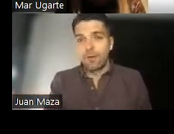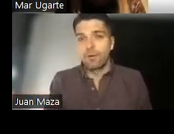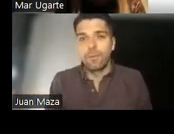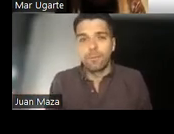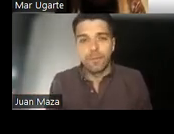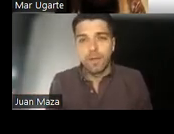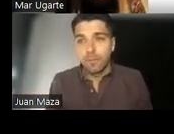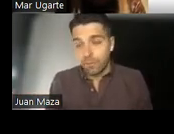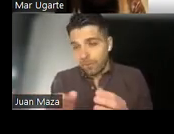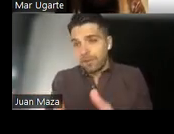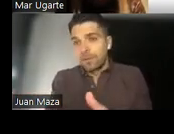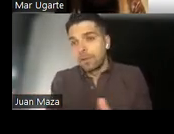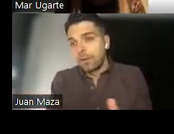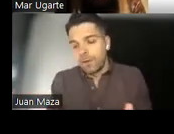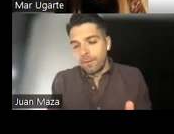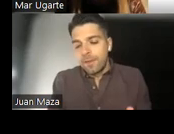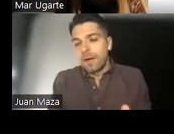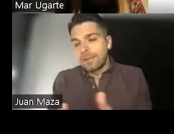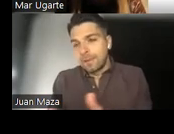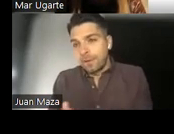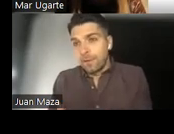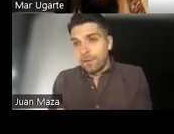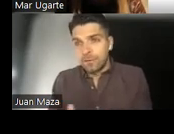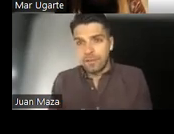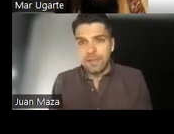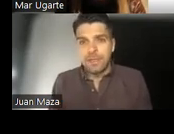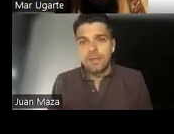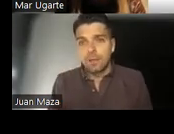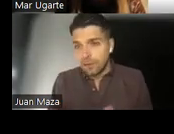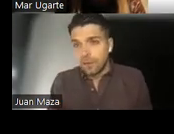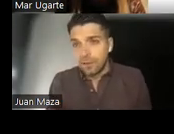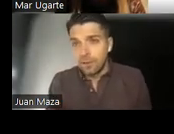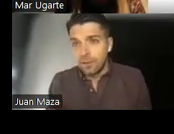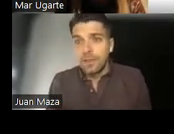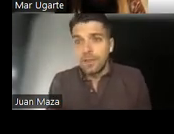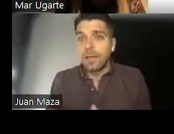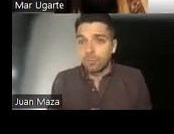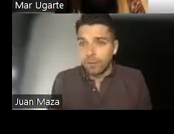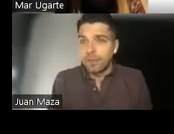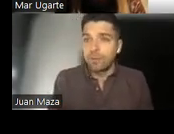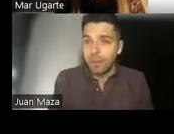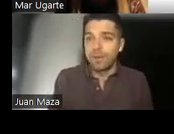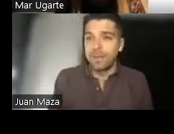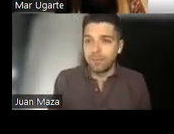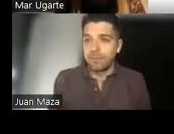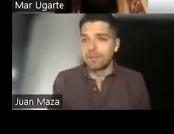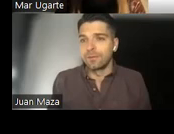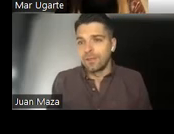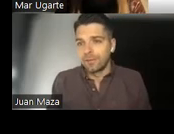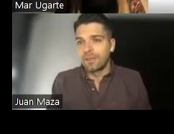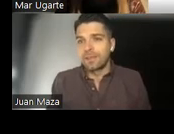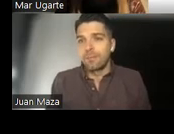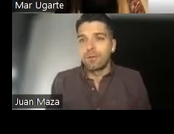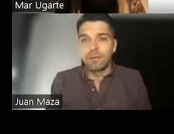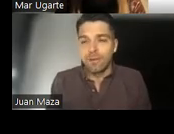relacionados con, precisamente o debido a esta pérdida de olfato que tenéis, como antidepresivos, que a su vez causan pérdida de olfato.